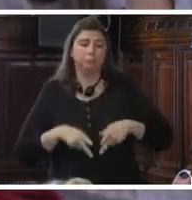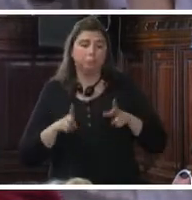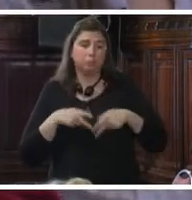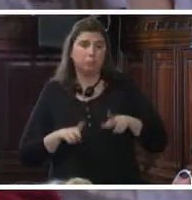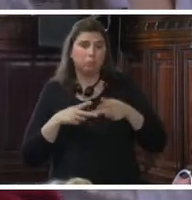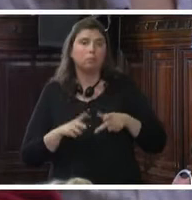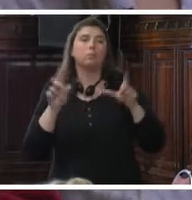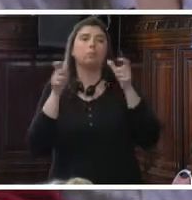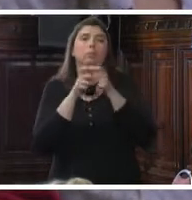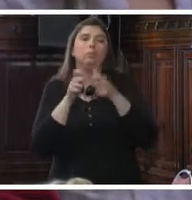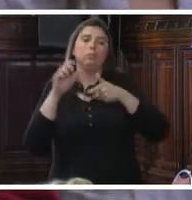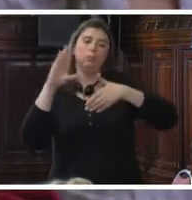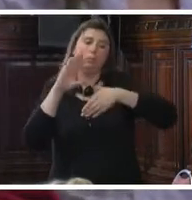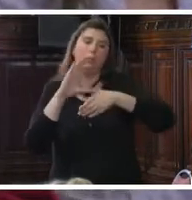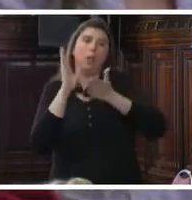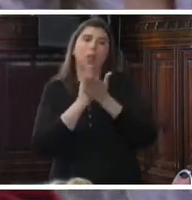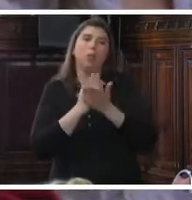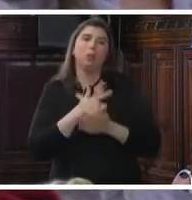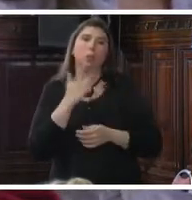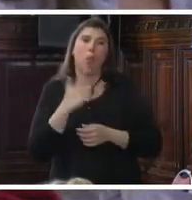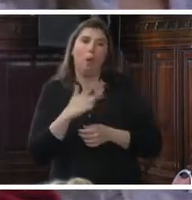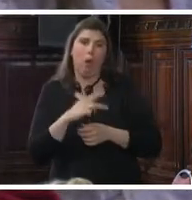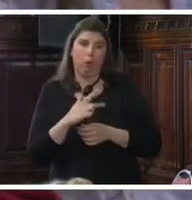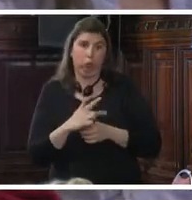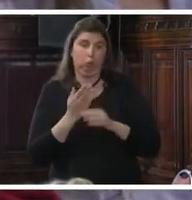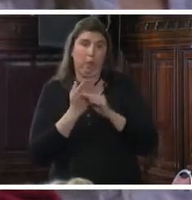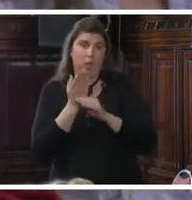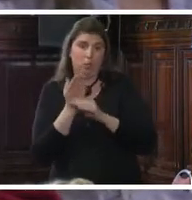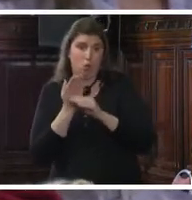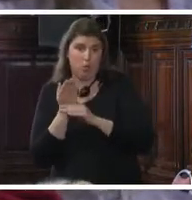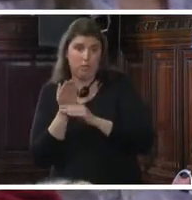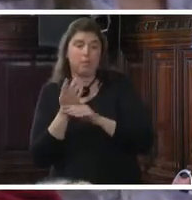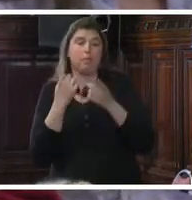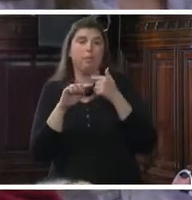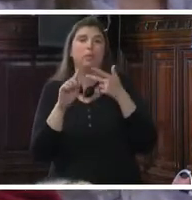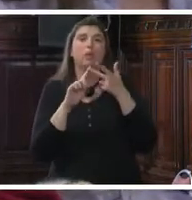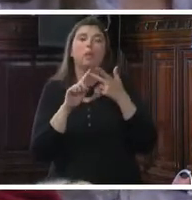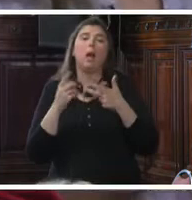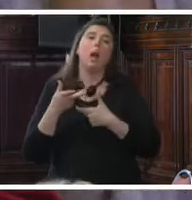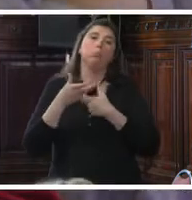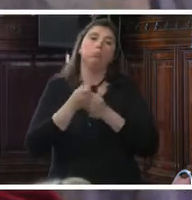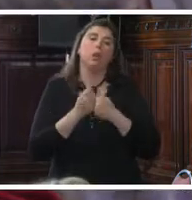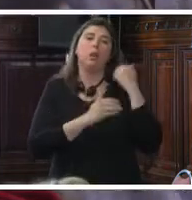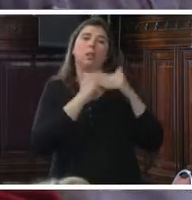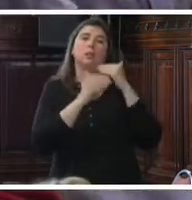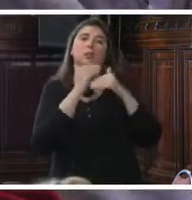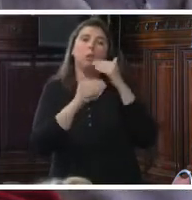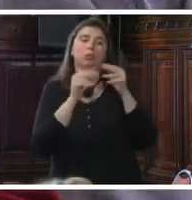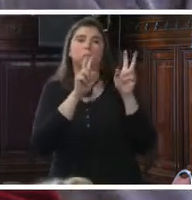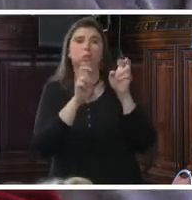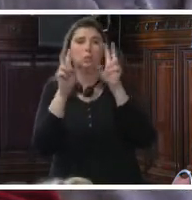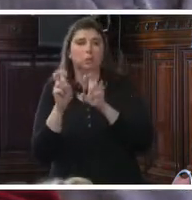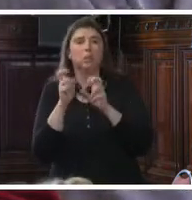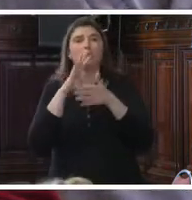Interamericana de Derechos Humanos, en especial el sistema de peticiones. Tres, apoyar el desarrollo del informe temático